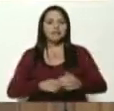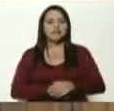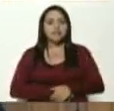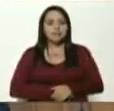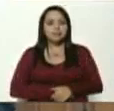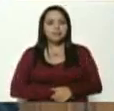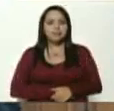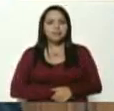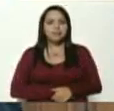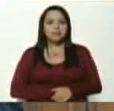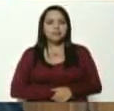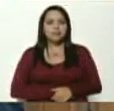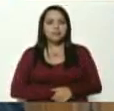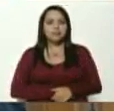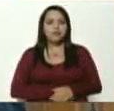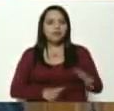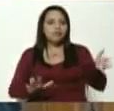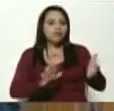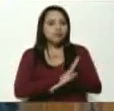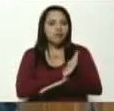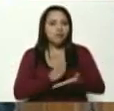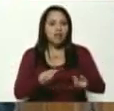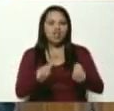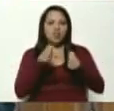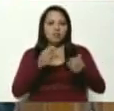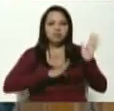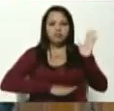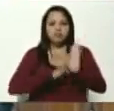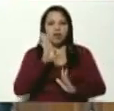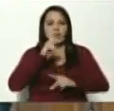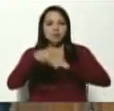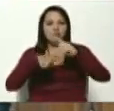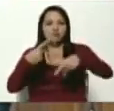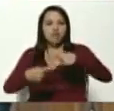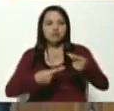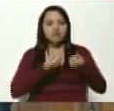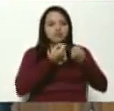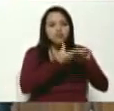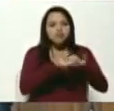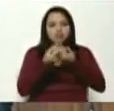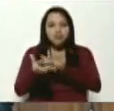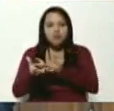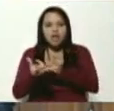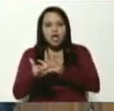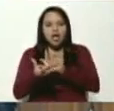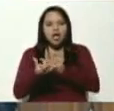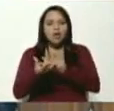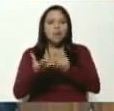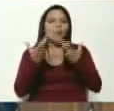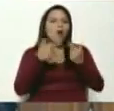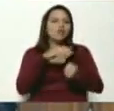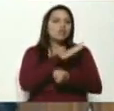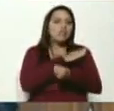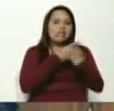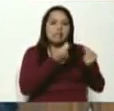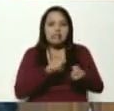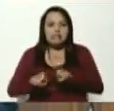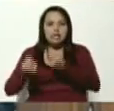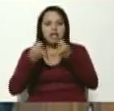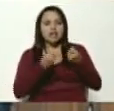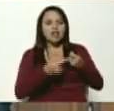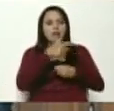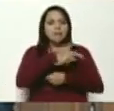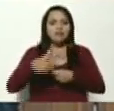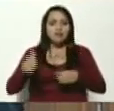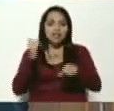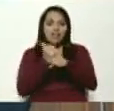Elvis Amoroso, a propósito de cómo avanza el proceso de declaración jurada de patrimonio activado para funcionarios y funcionarias públicas